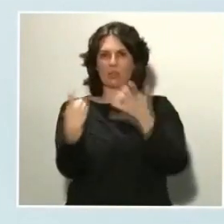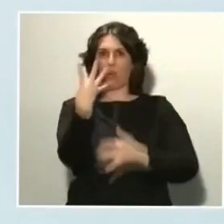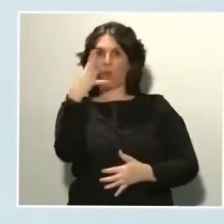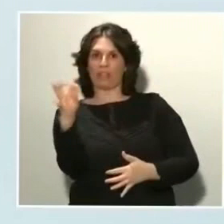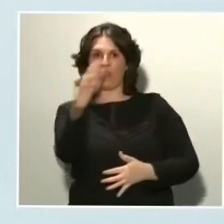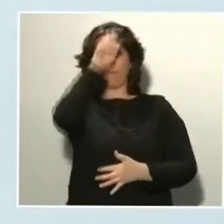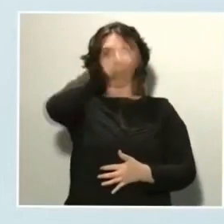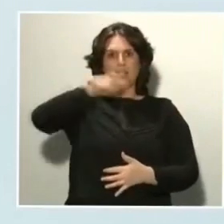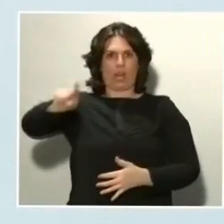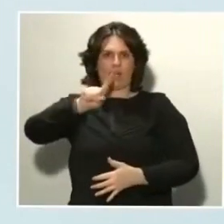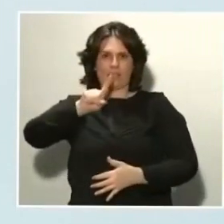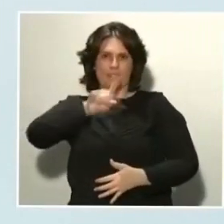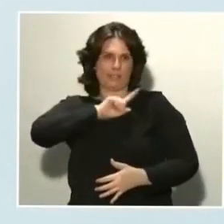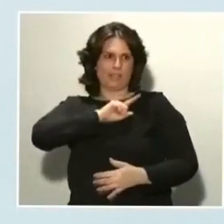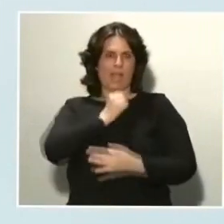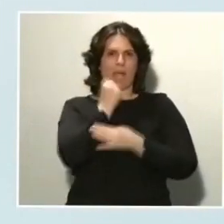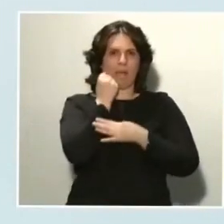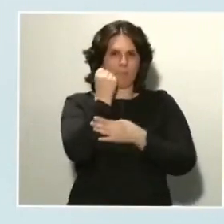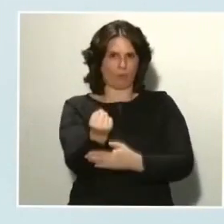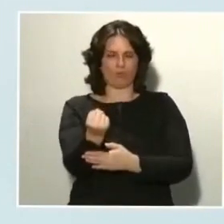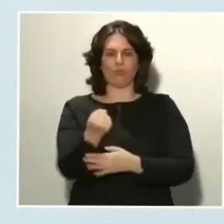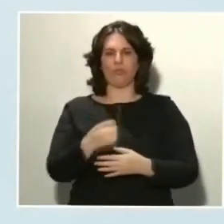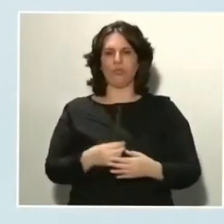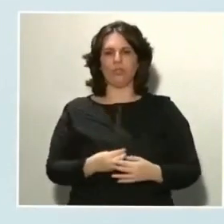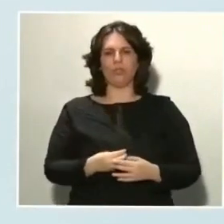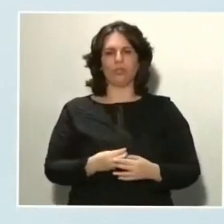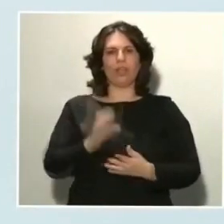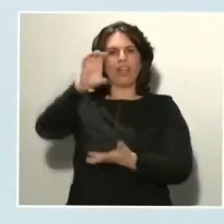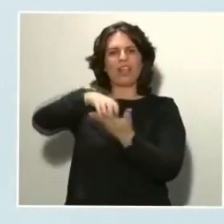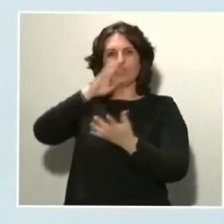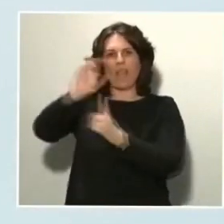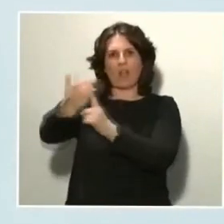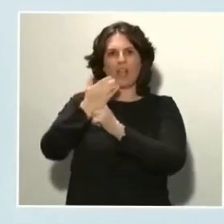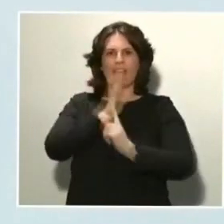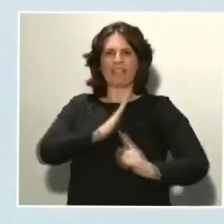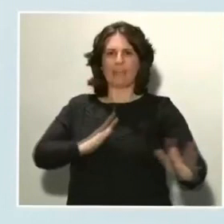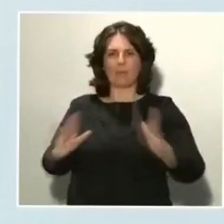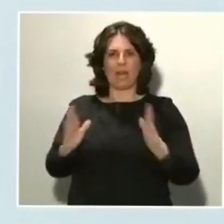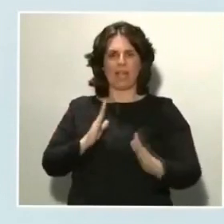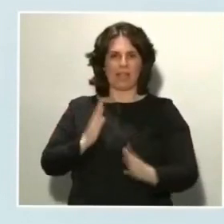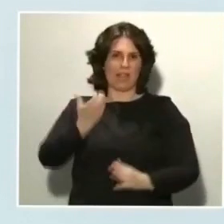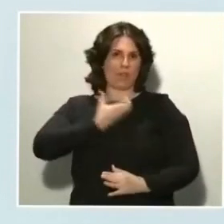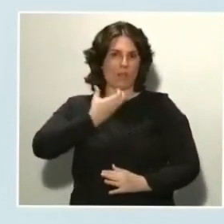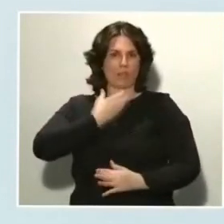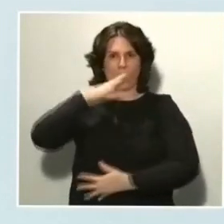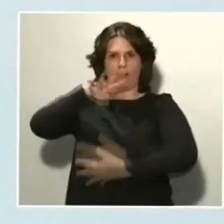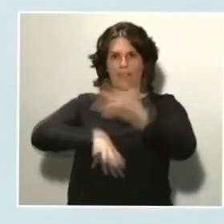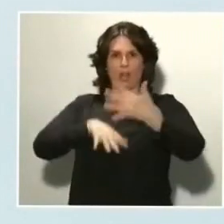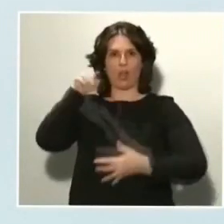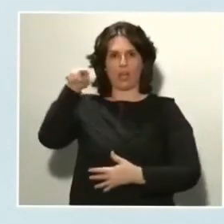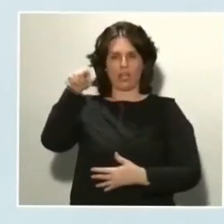apoyando la instalación de un centro de acogida temporal del Ayuntamiento de Barcelona en la Fira de Mostras,